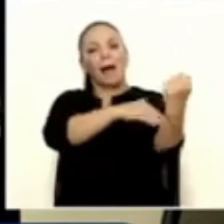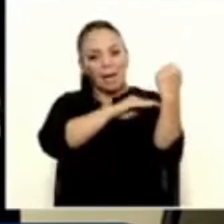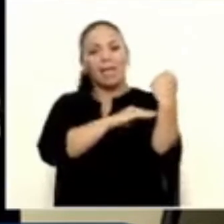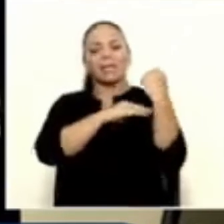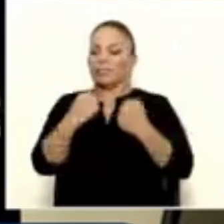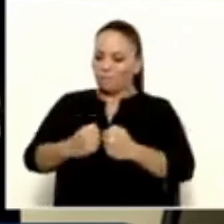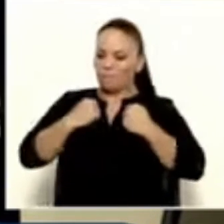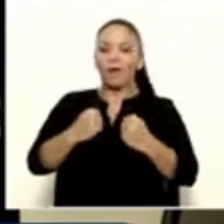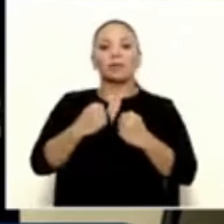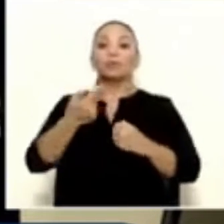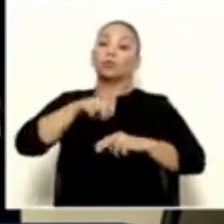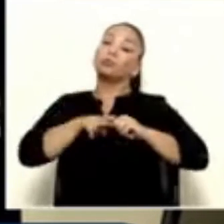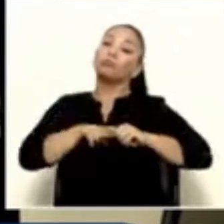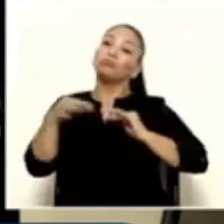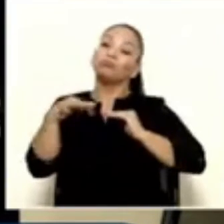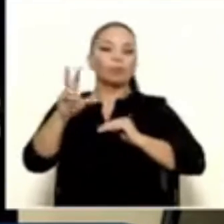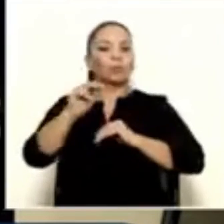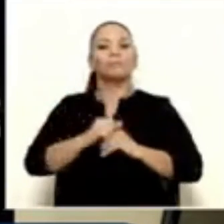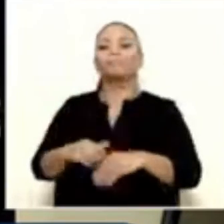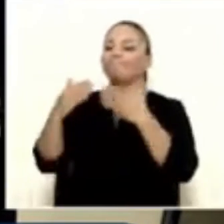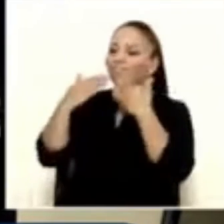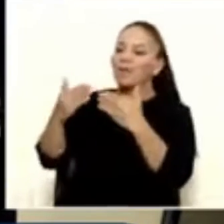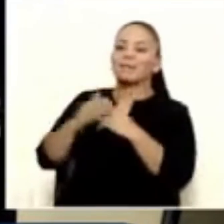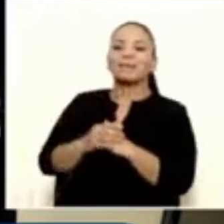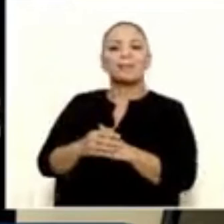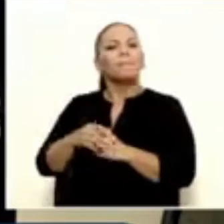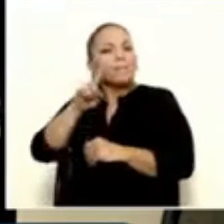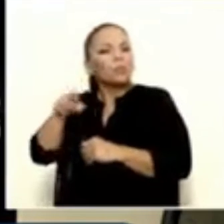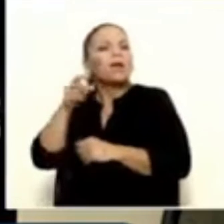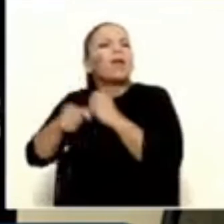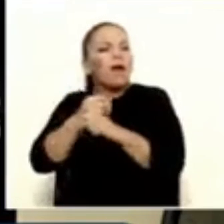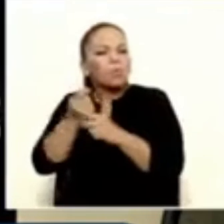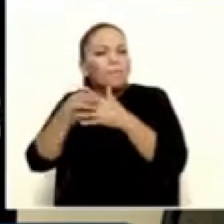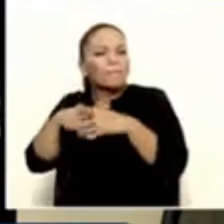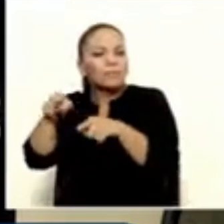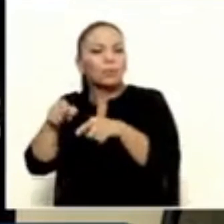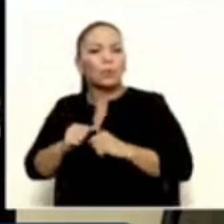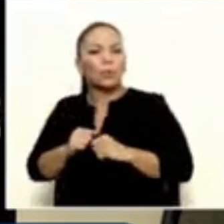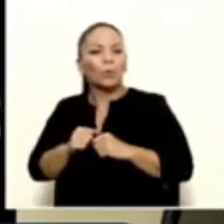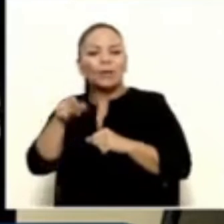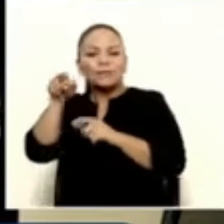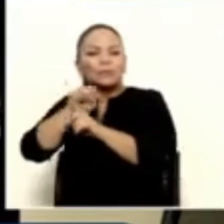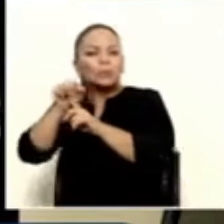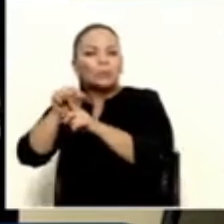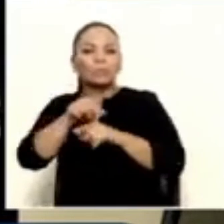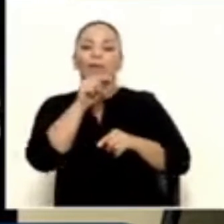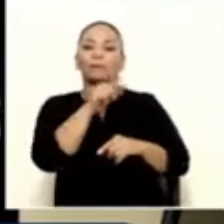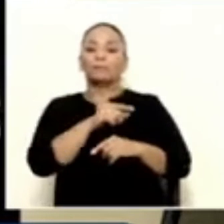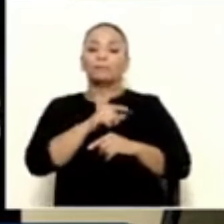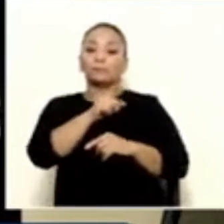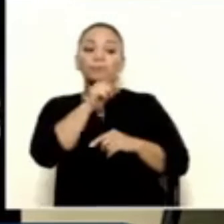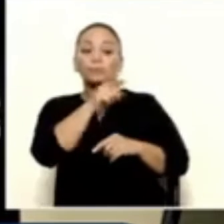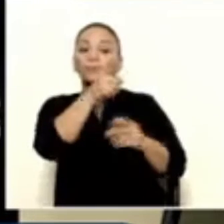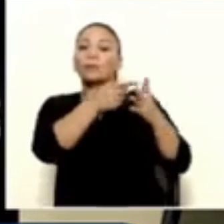y no a calentar sillas. Muchísimas gracias. ¿Desde qué año empezó esta, no, estas anomalías? Esto empieza realmente